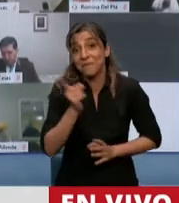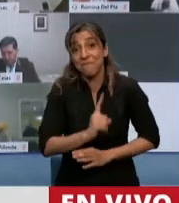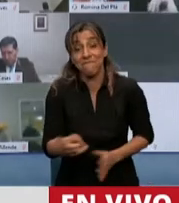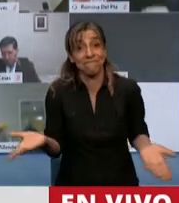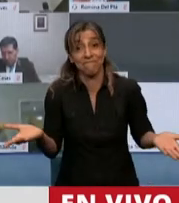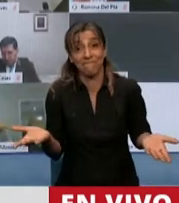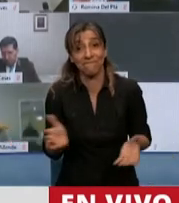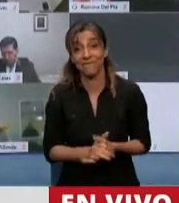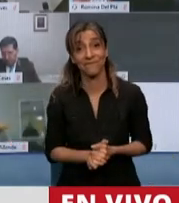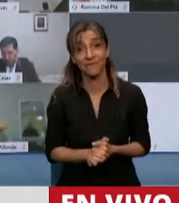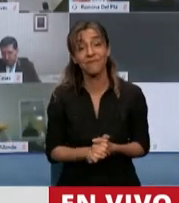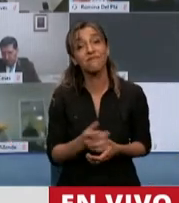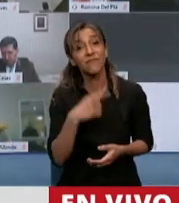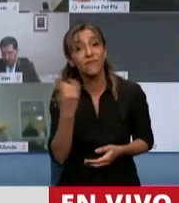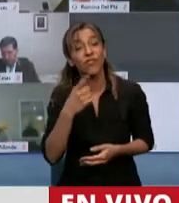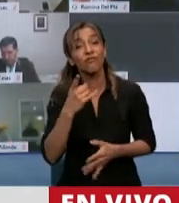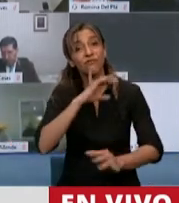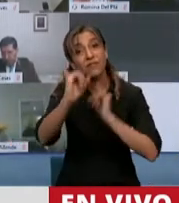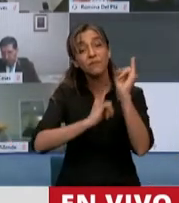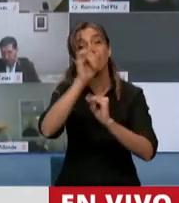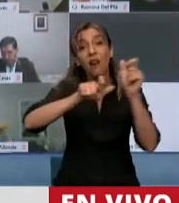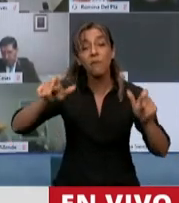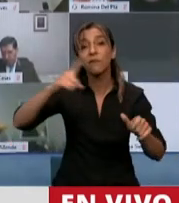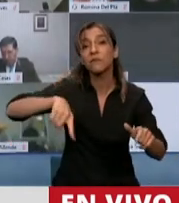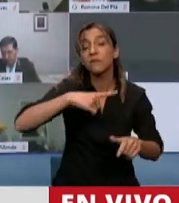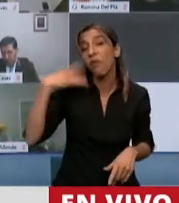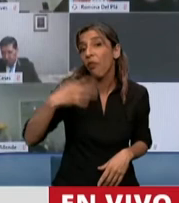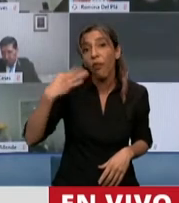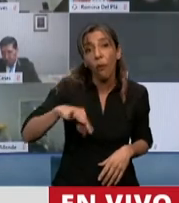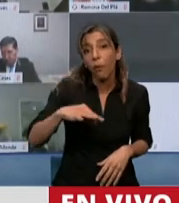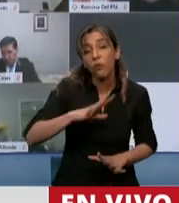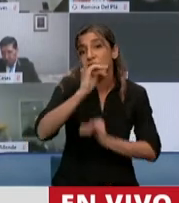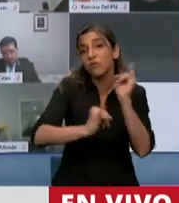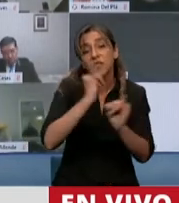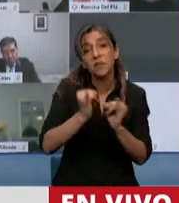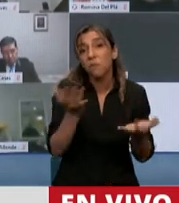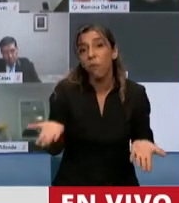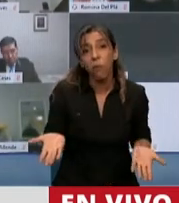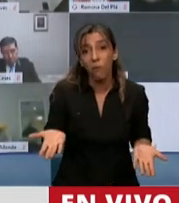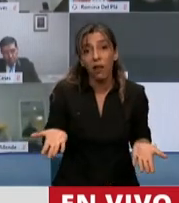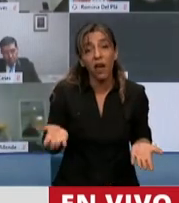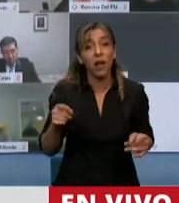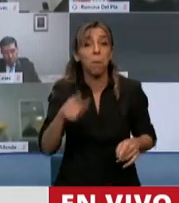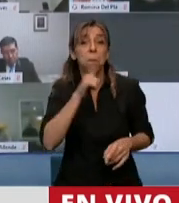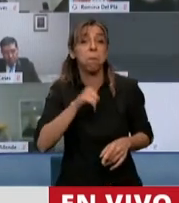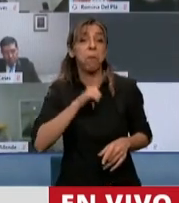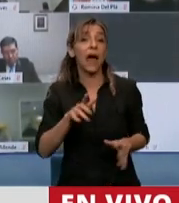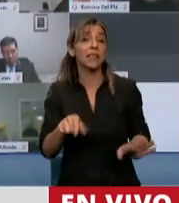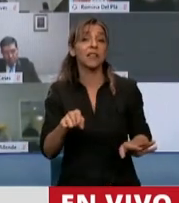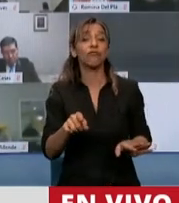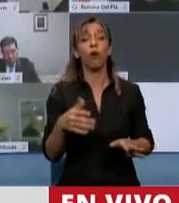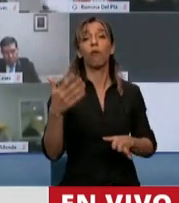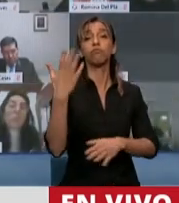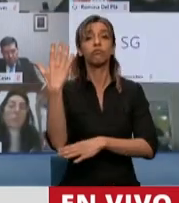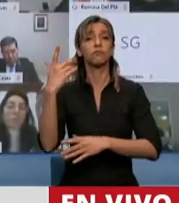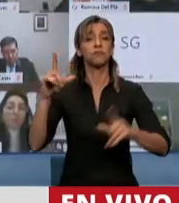esa irrealidad está basada en esto, en una puesta en escena, en una